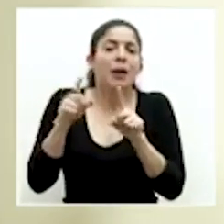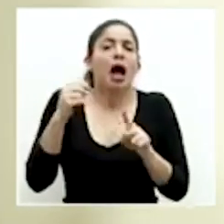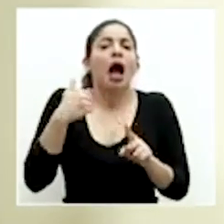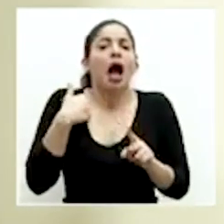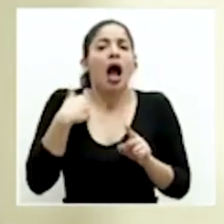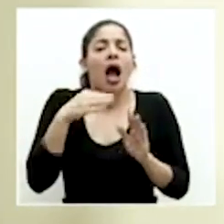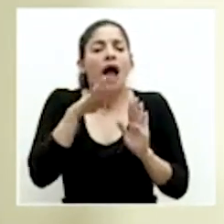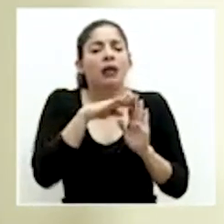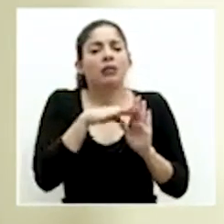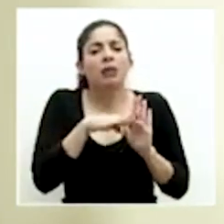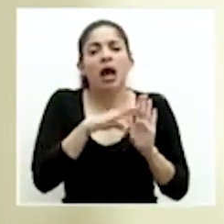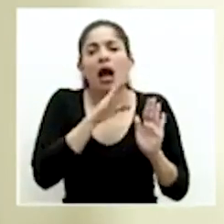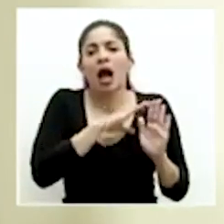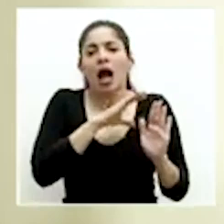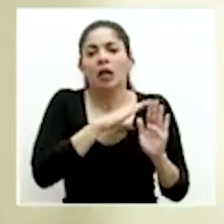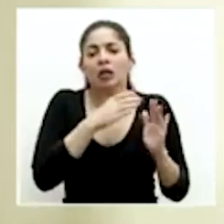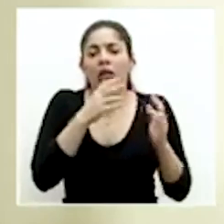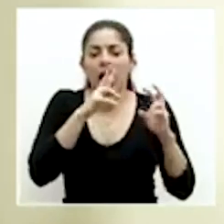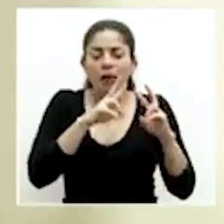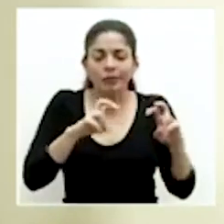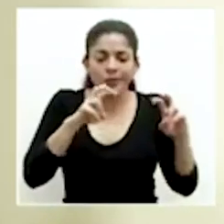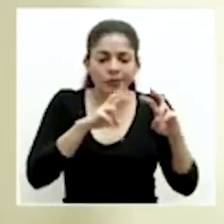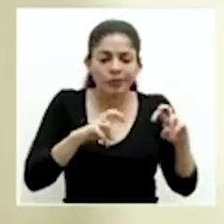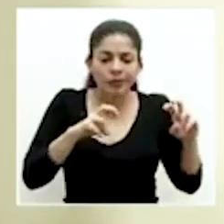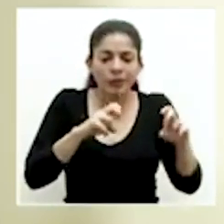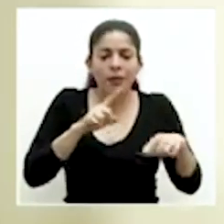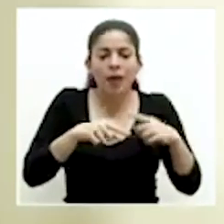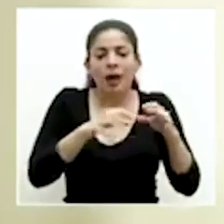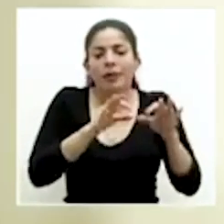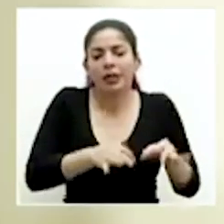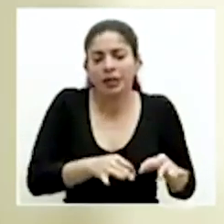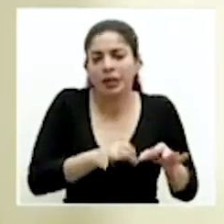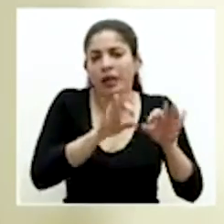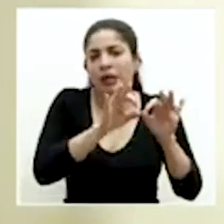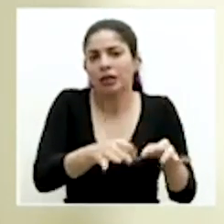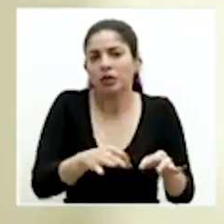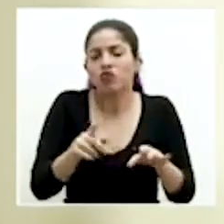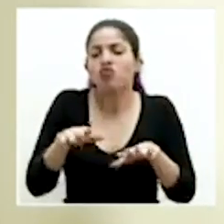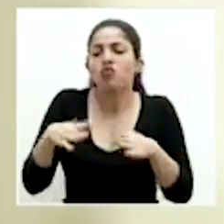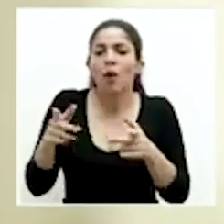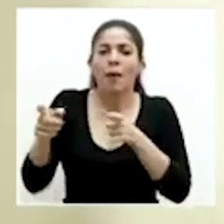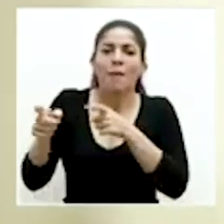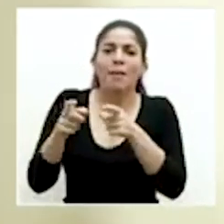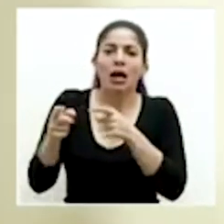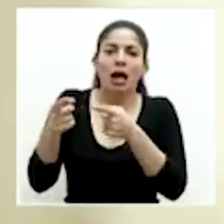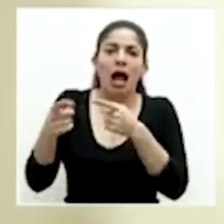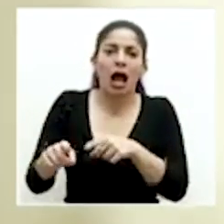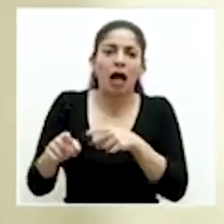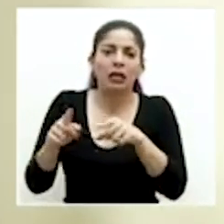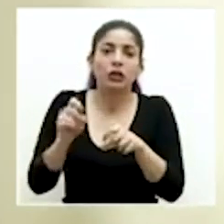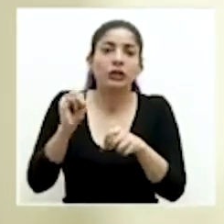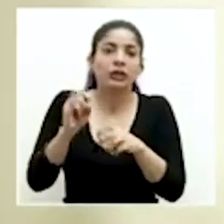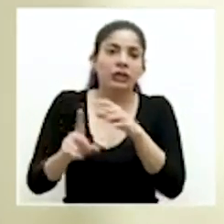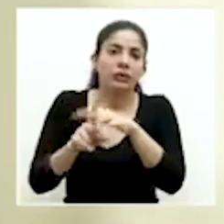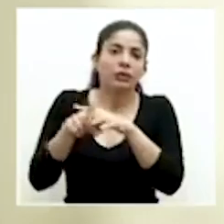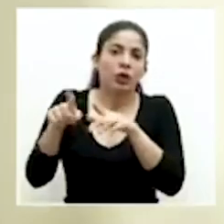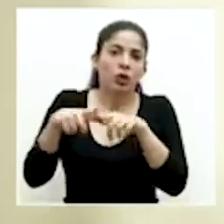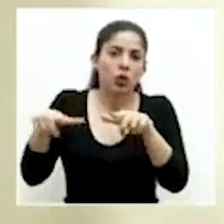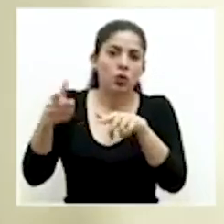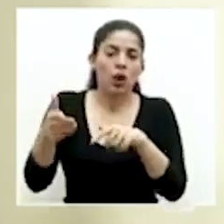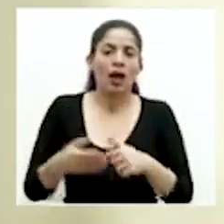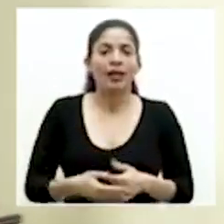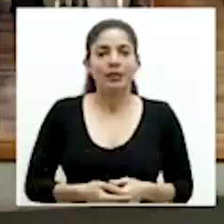diferentes particularidades que son analizadas y así se van tomando las decisiones de cómo ir manejando los casos que se puedan presentar en esos lugares